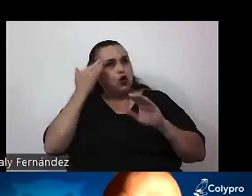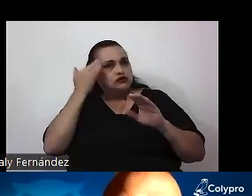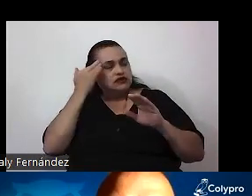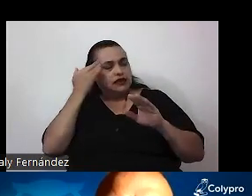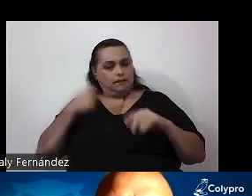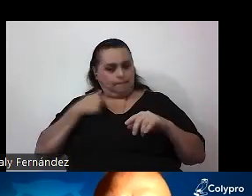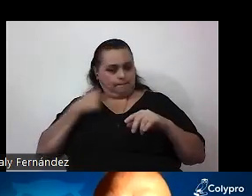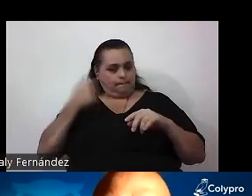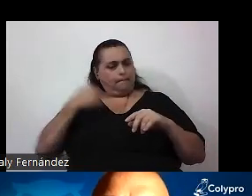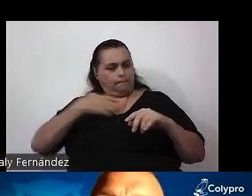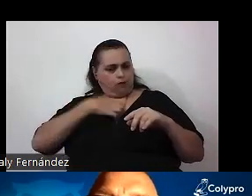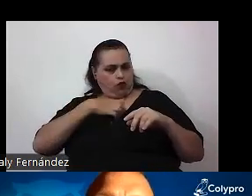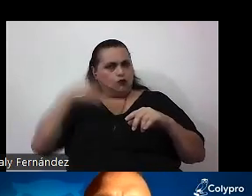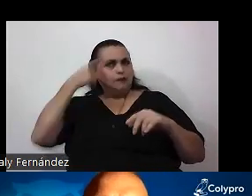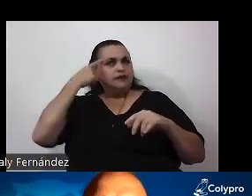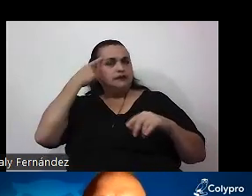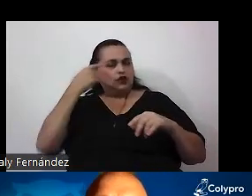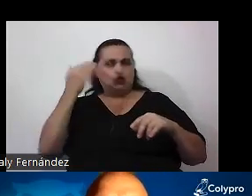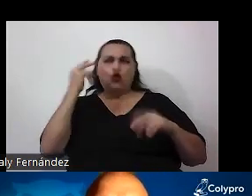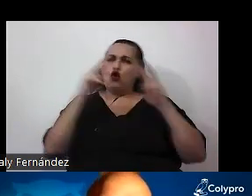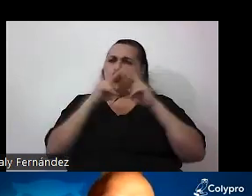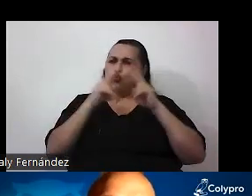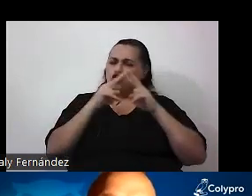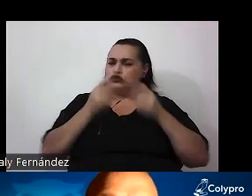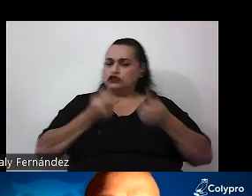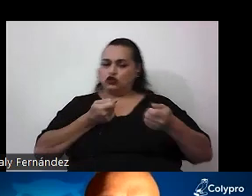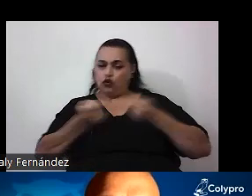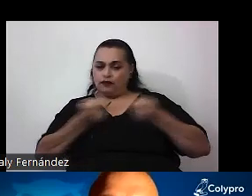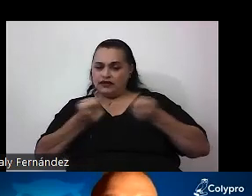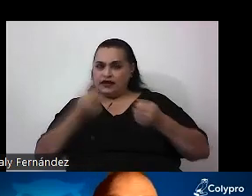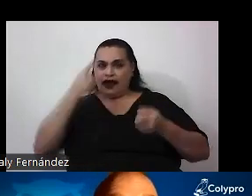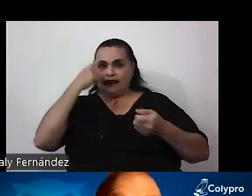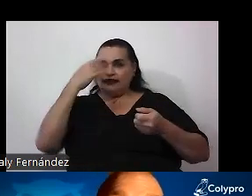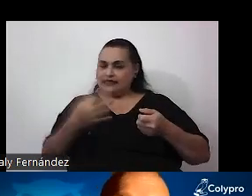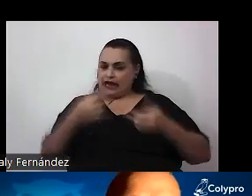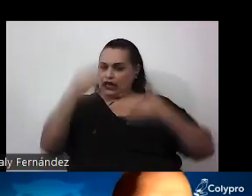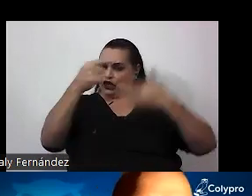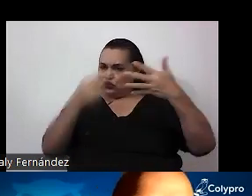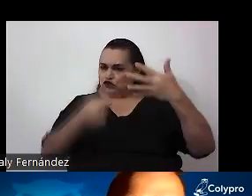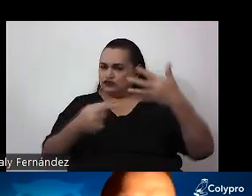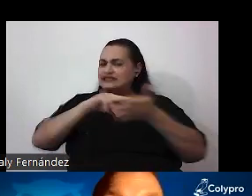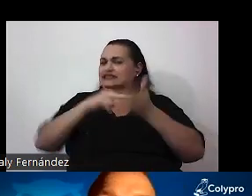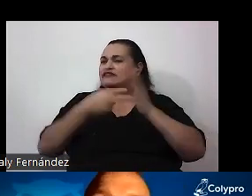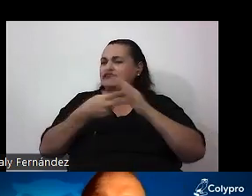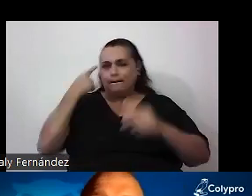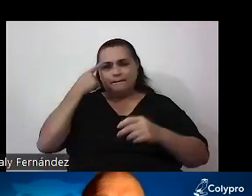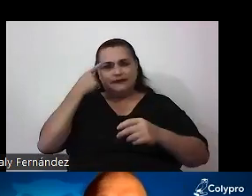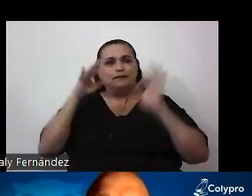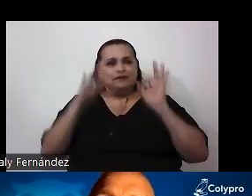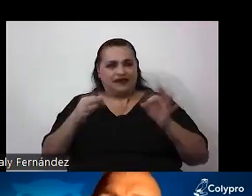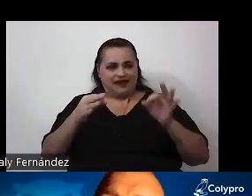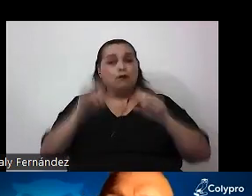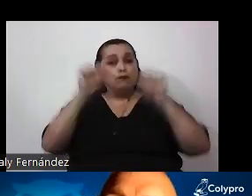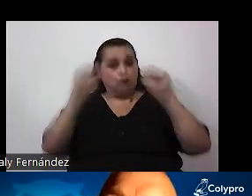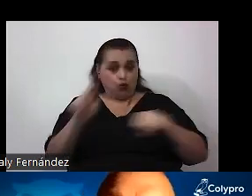conoce y domina lo que podríamos llamar criterios acerca de en qué consiste pensar bien, y que puede utilizarlo